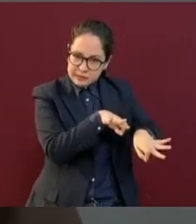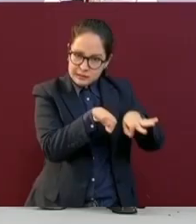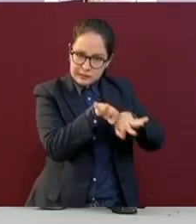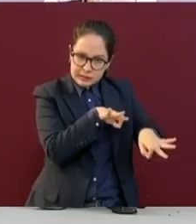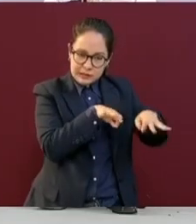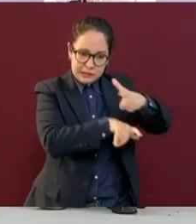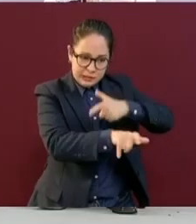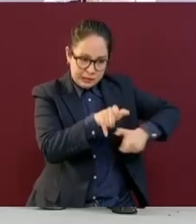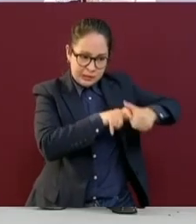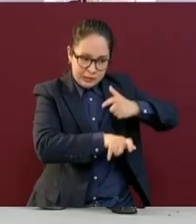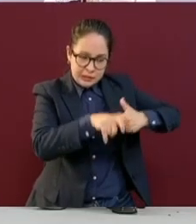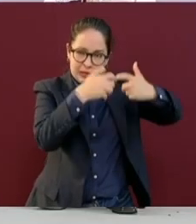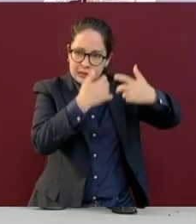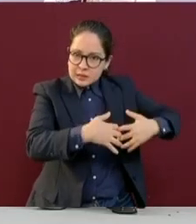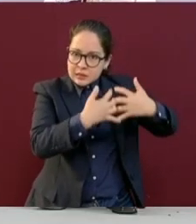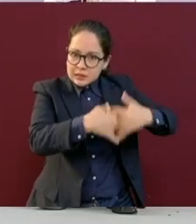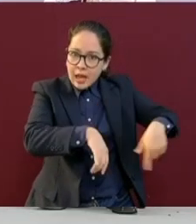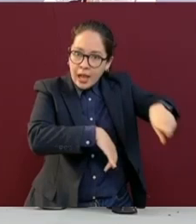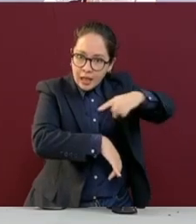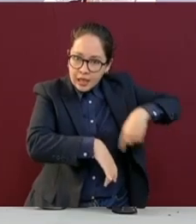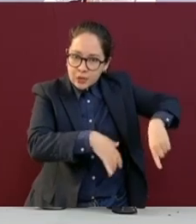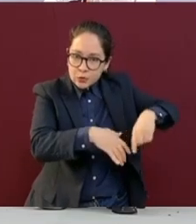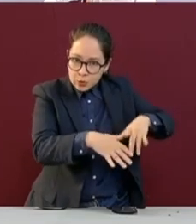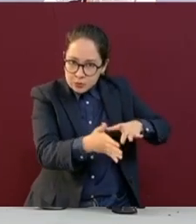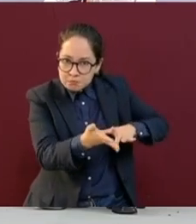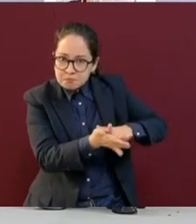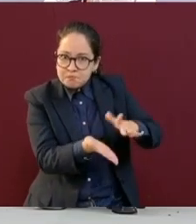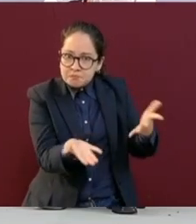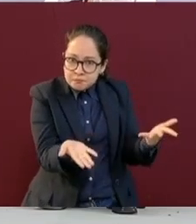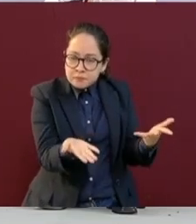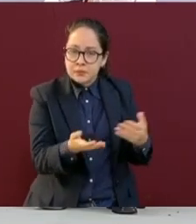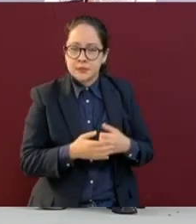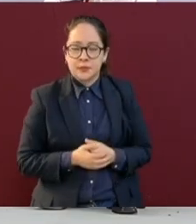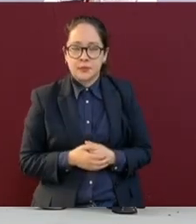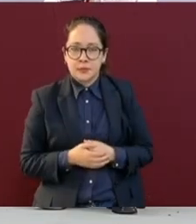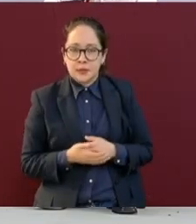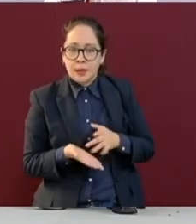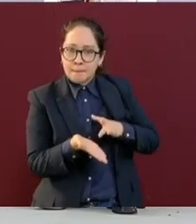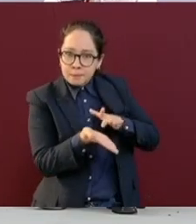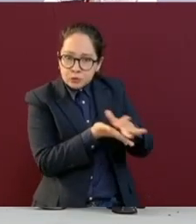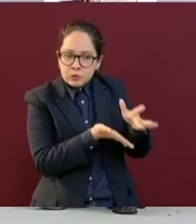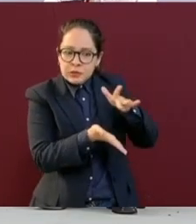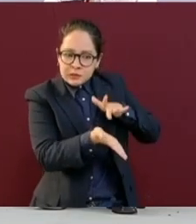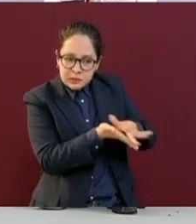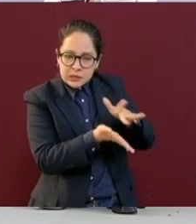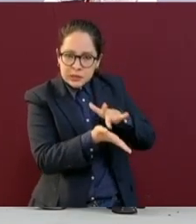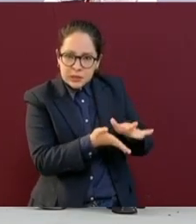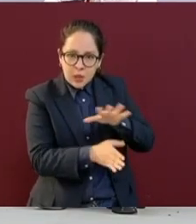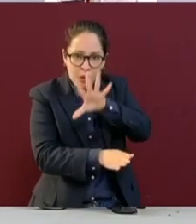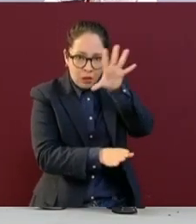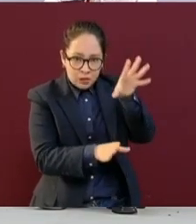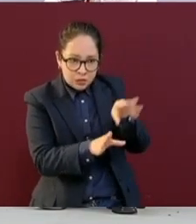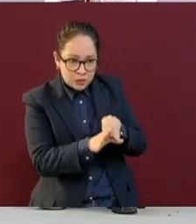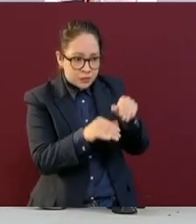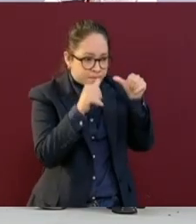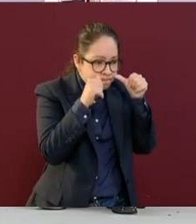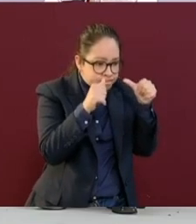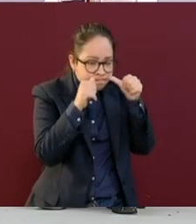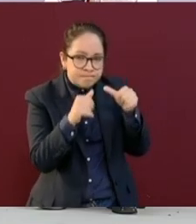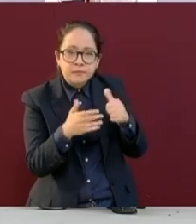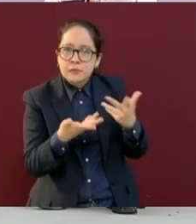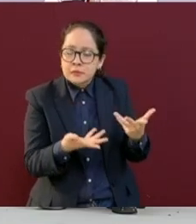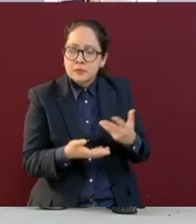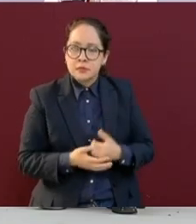poblacional. Y todo el apoyo empezó